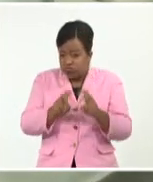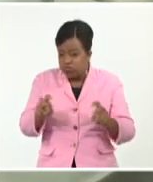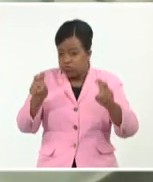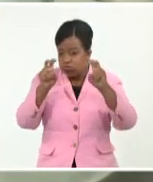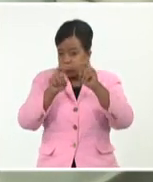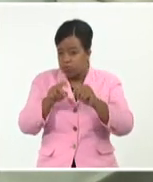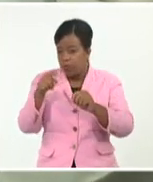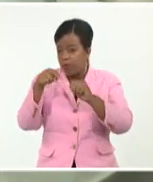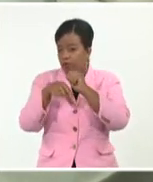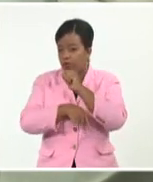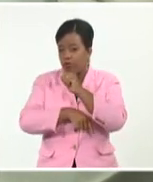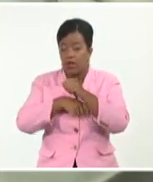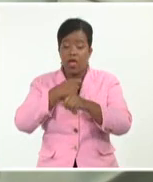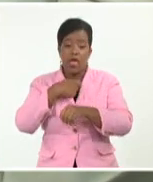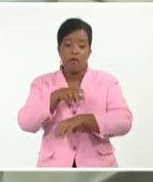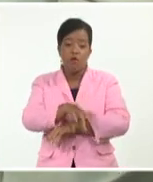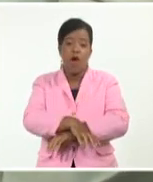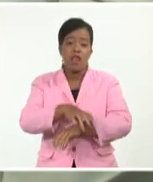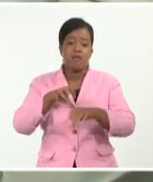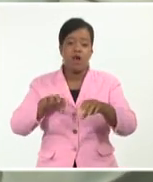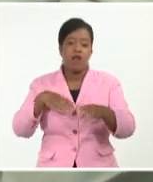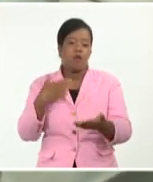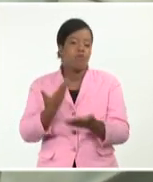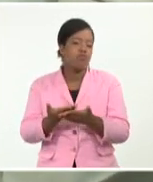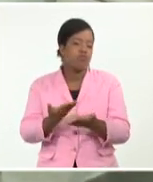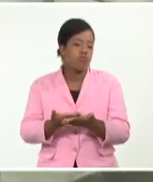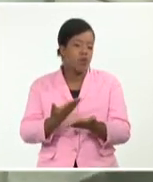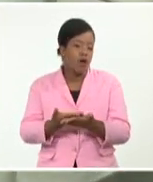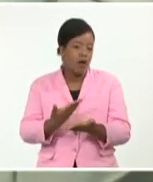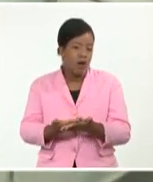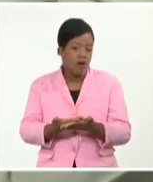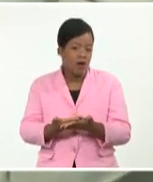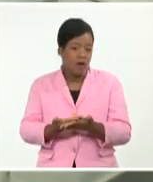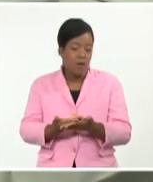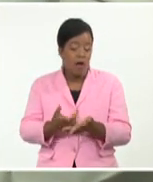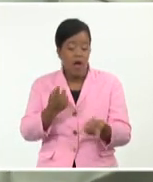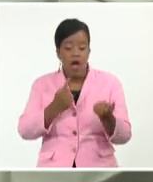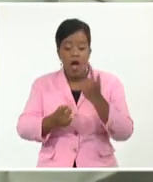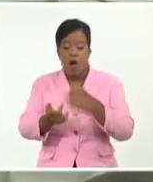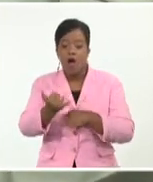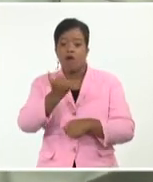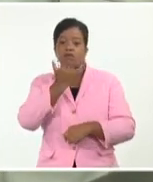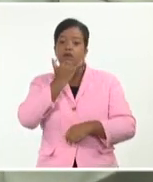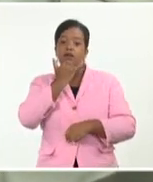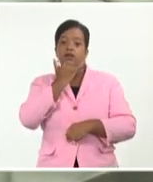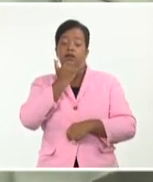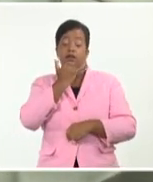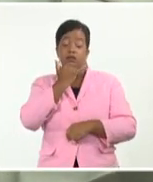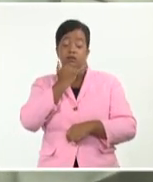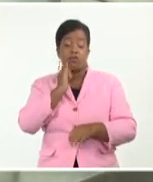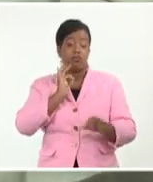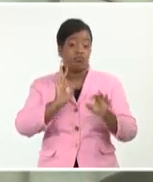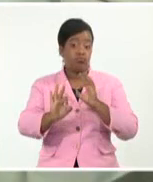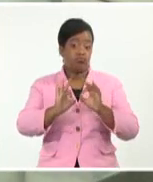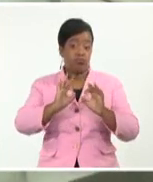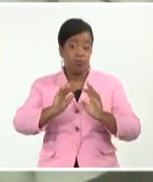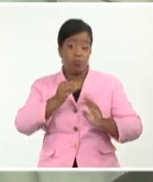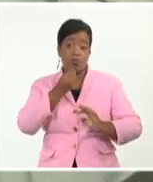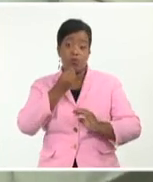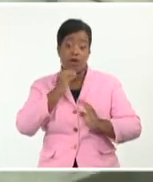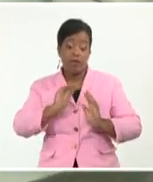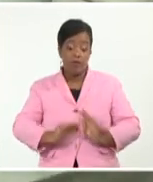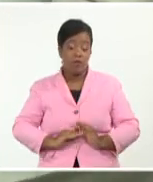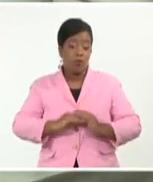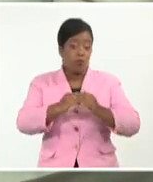animales de laboratorio para demostrar que no existe ningún efecto teratogénico, que es justamente el efecto que puede causar un producto